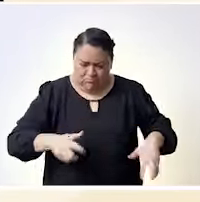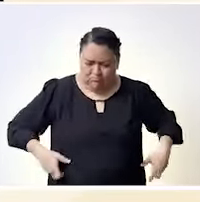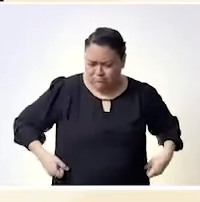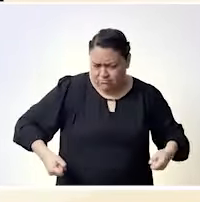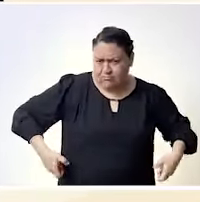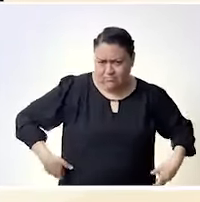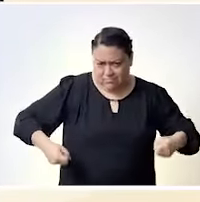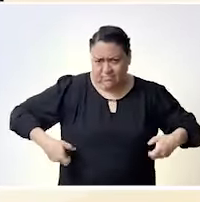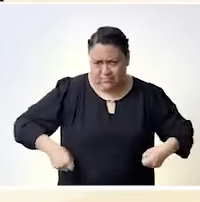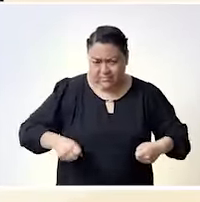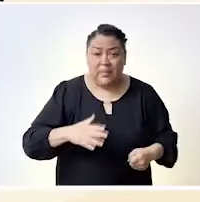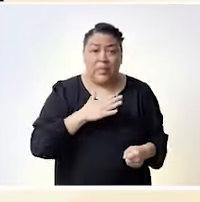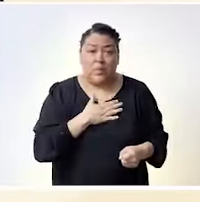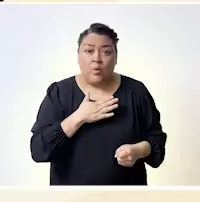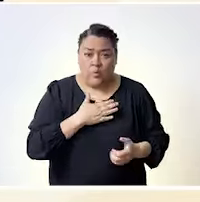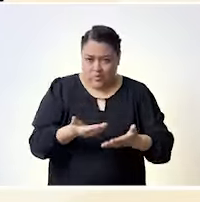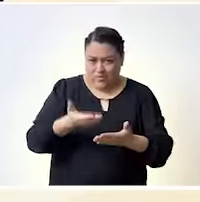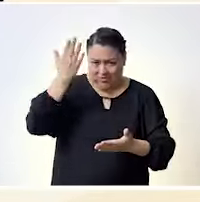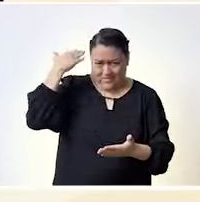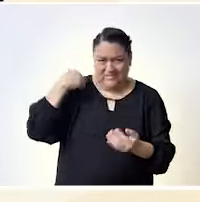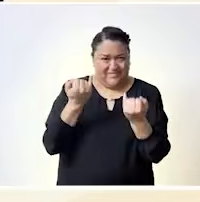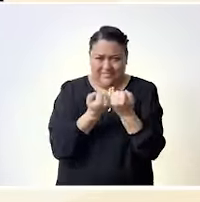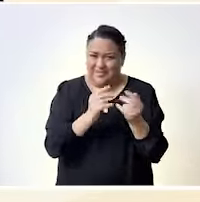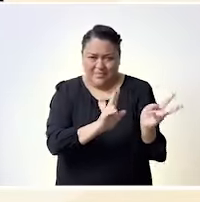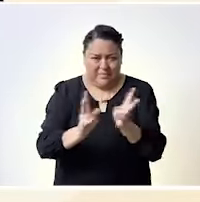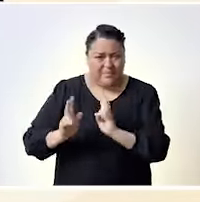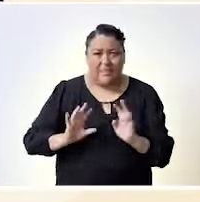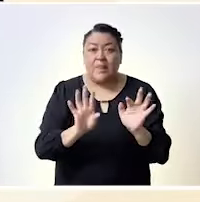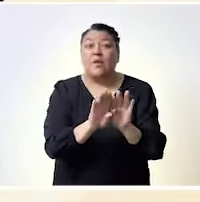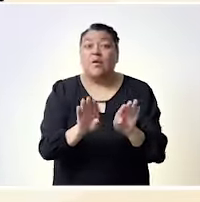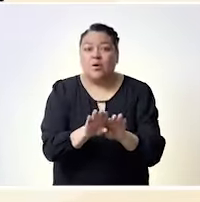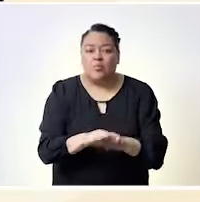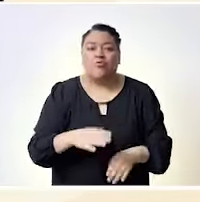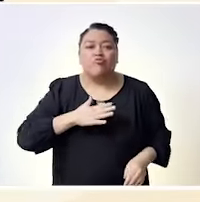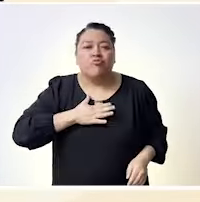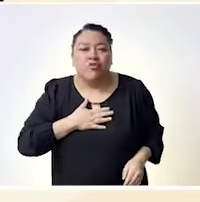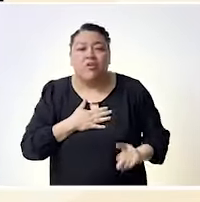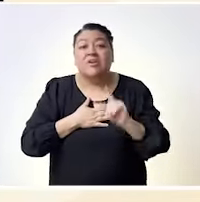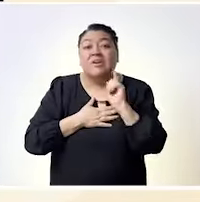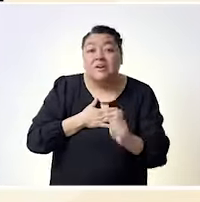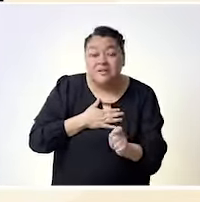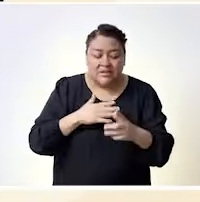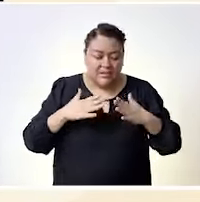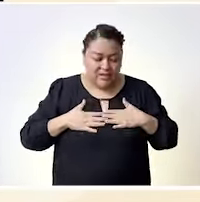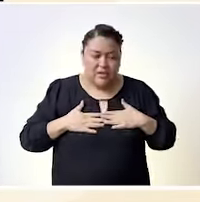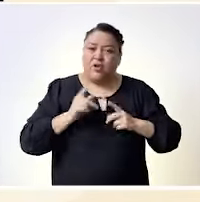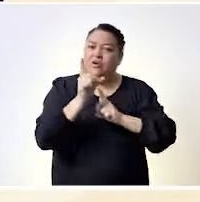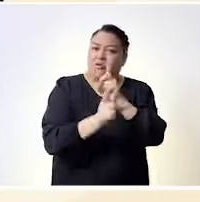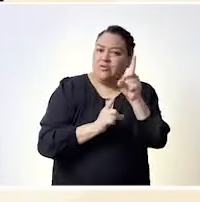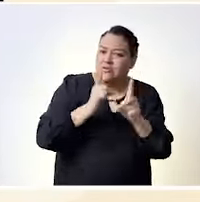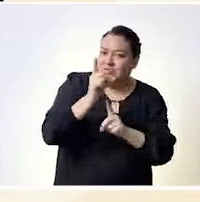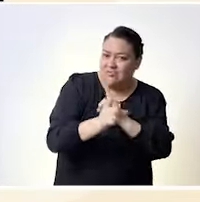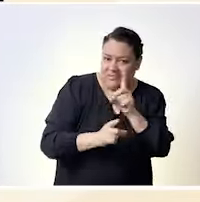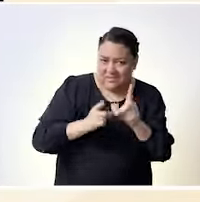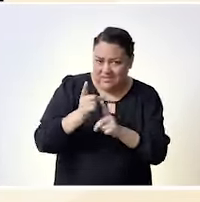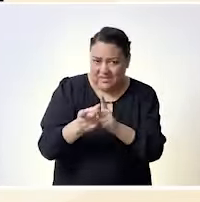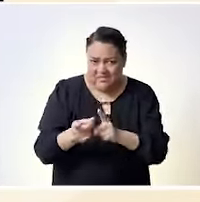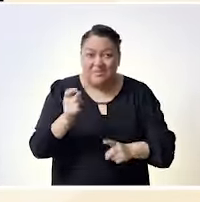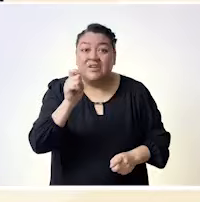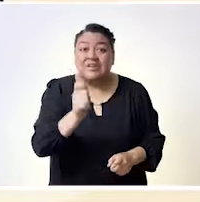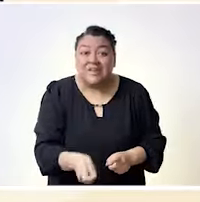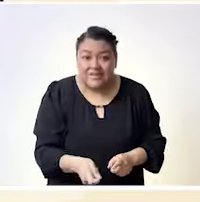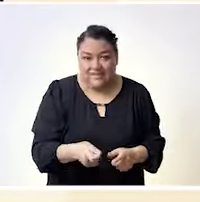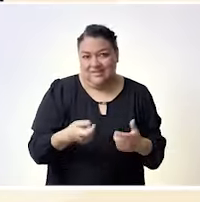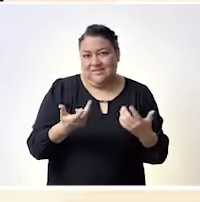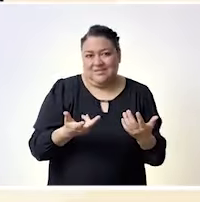valorar todos los logros que podemos tener. Entonces, ¿cómo lo enfrento? Enfrento una lucha con mucho orgullo día a día